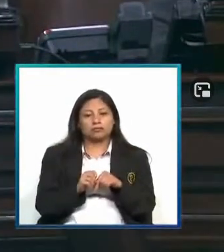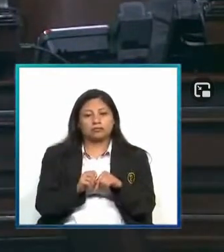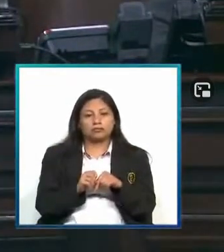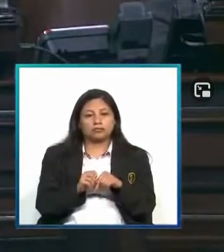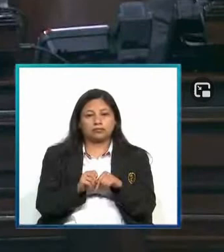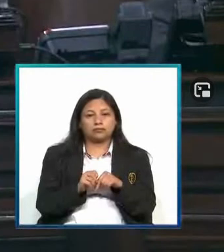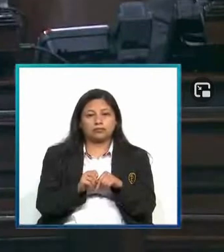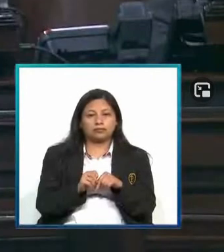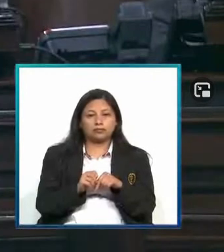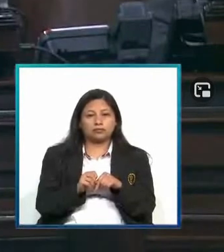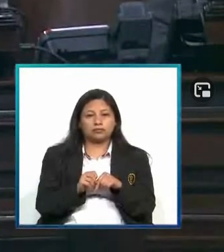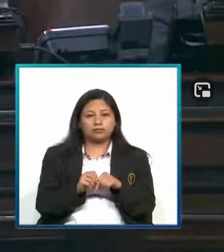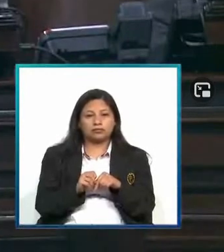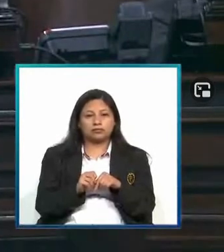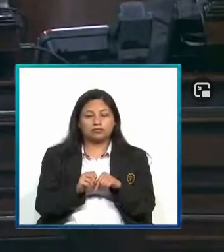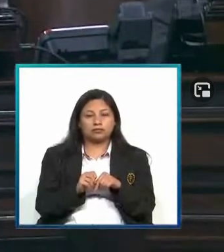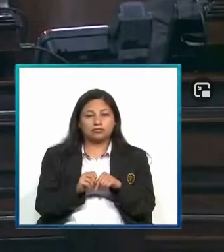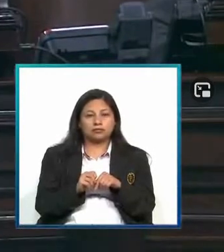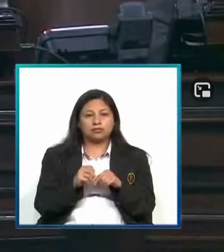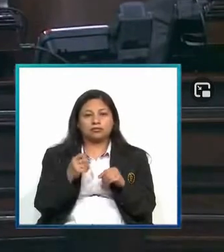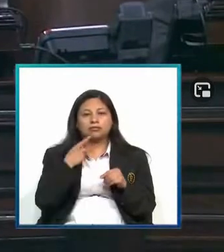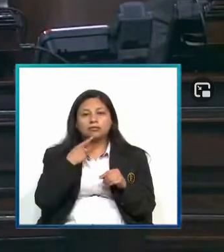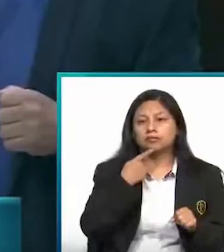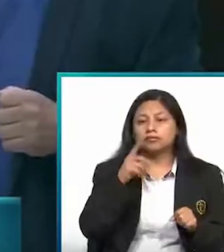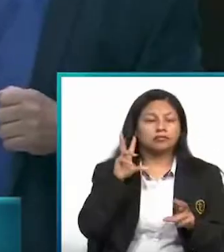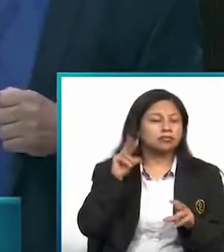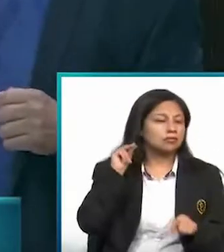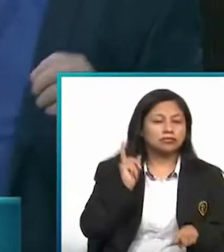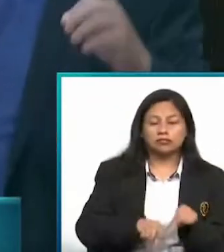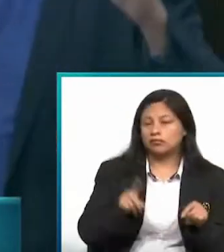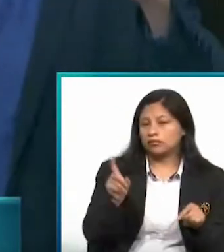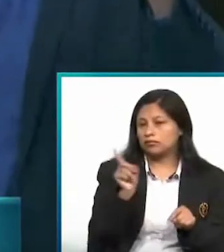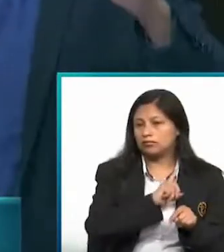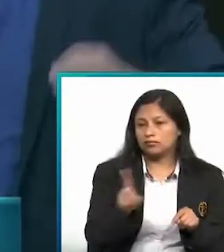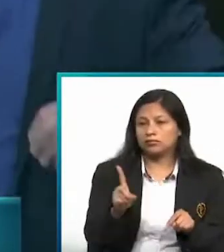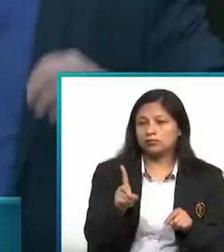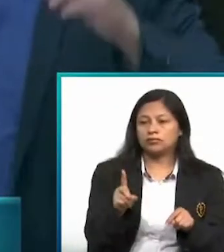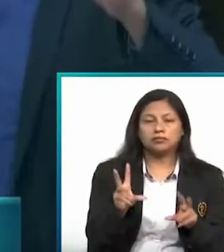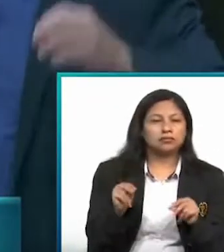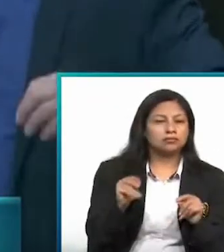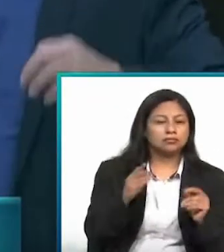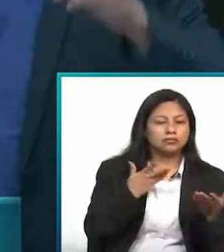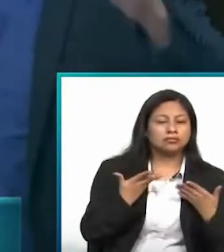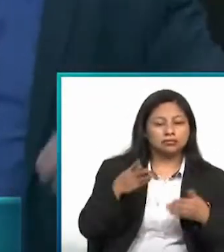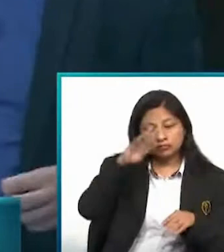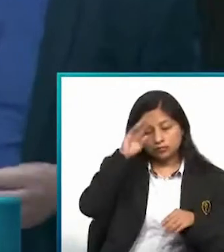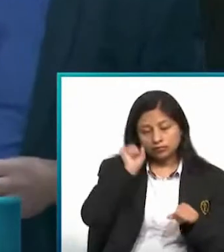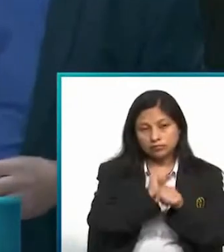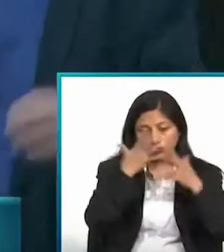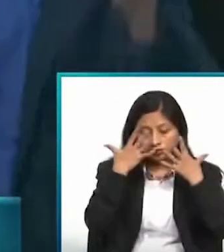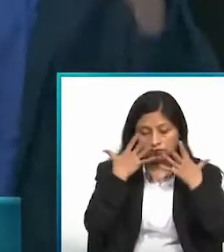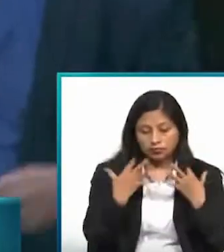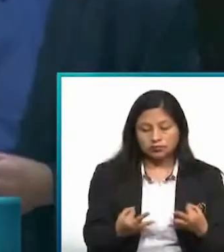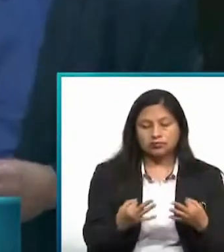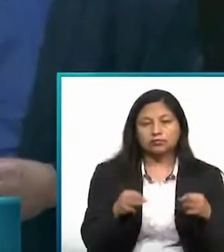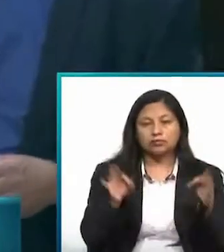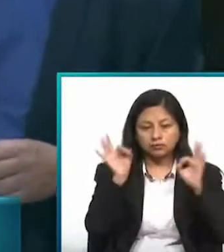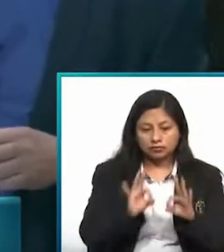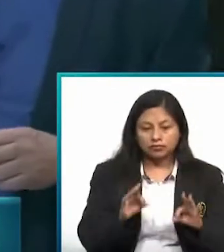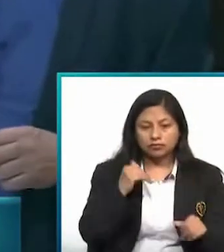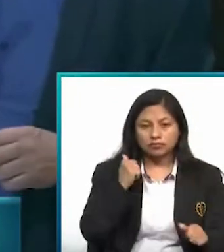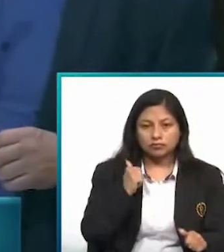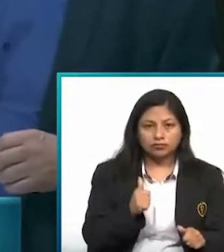gente que... Se niega el trabajo digno, formal